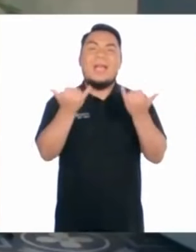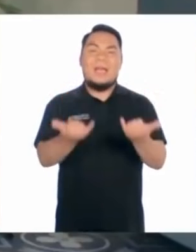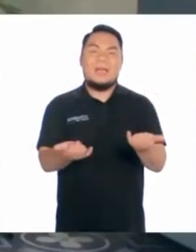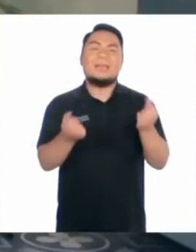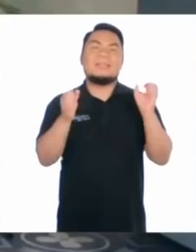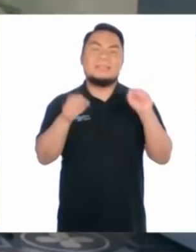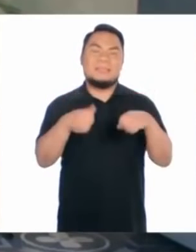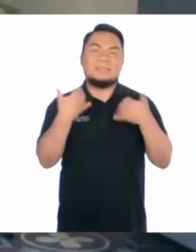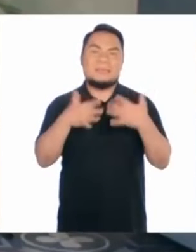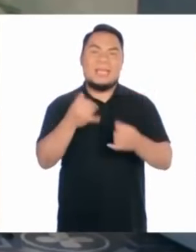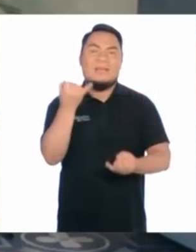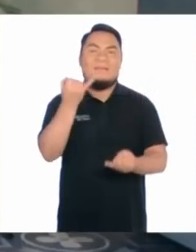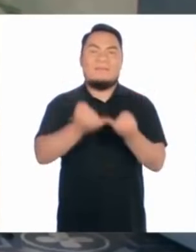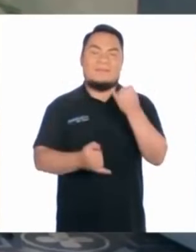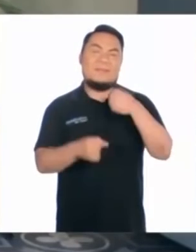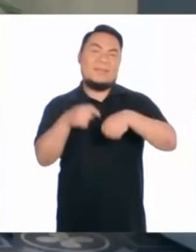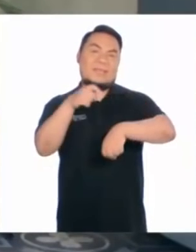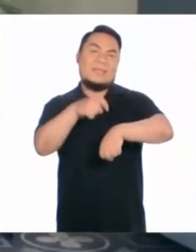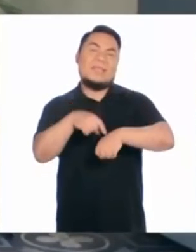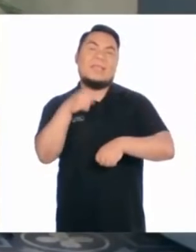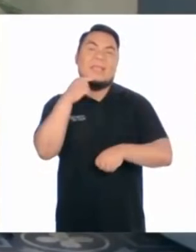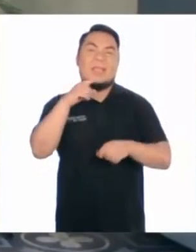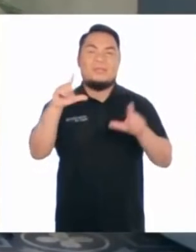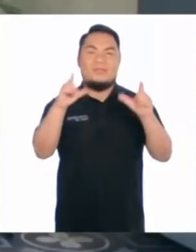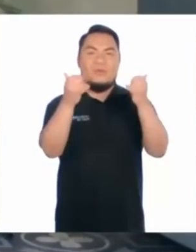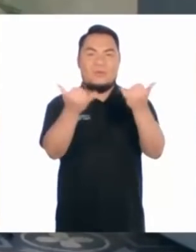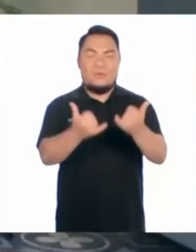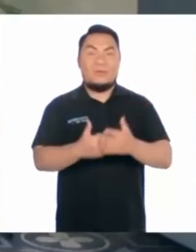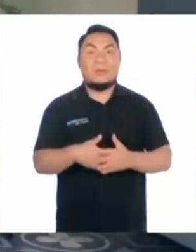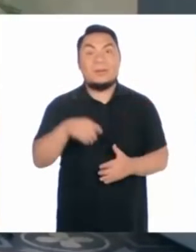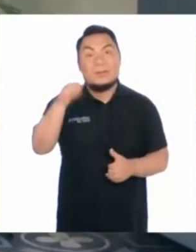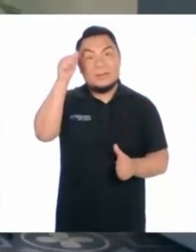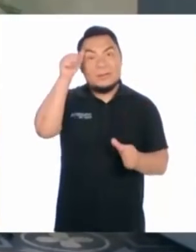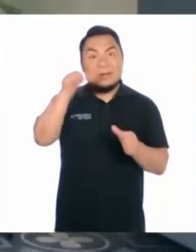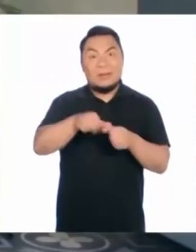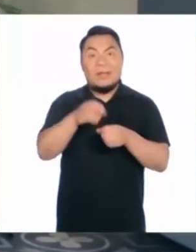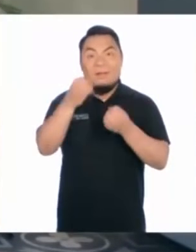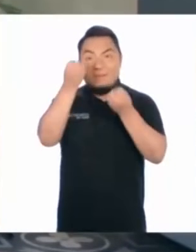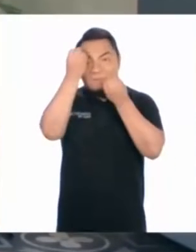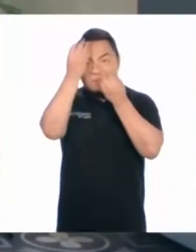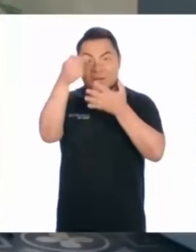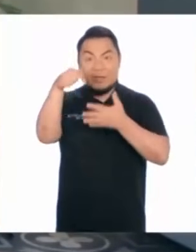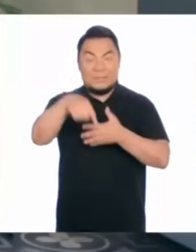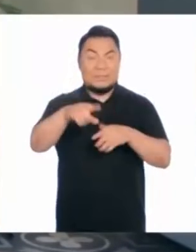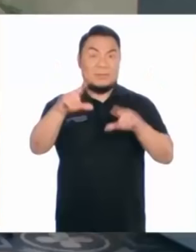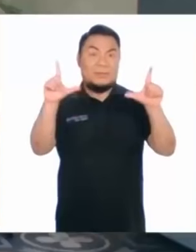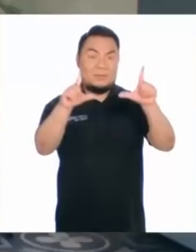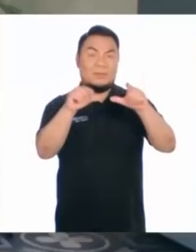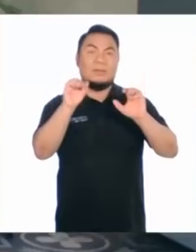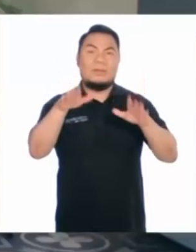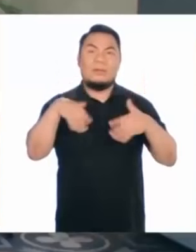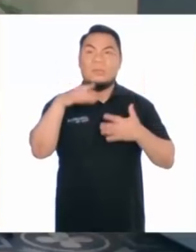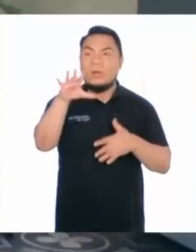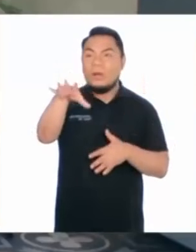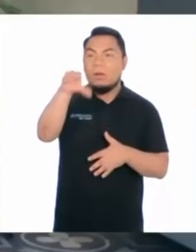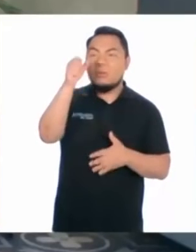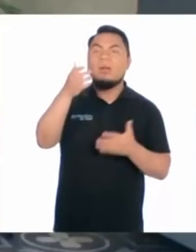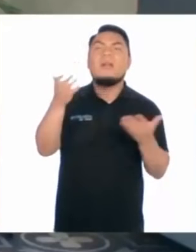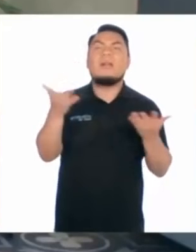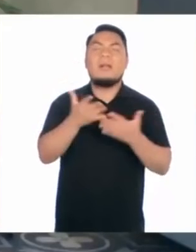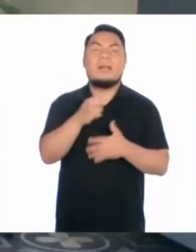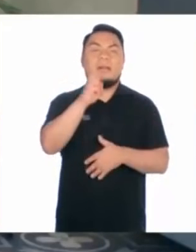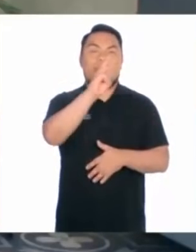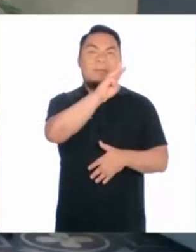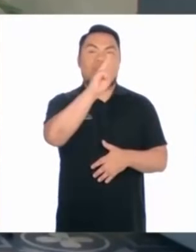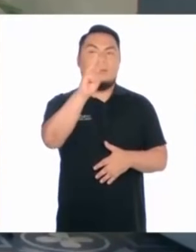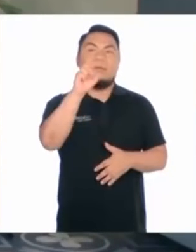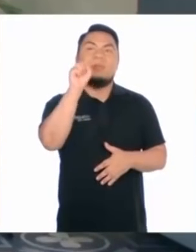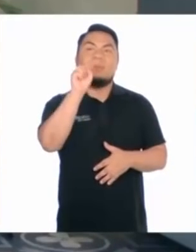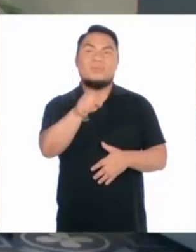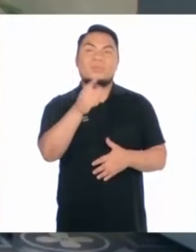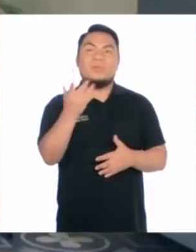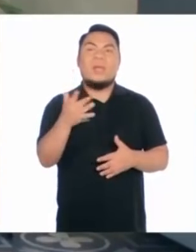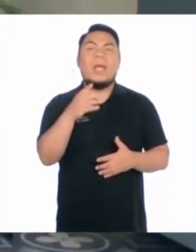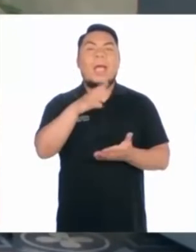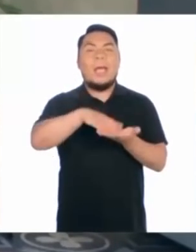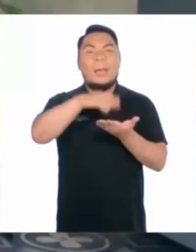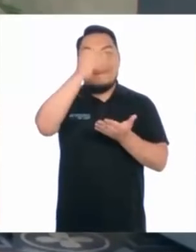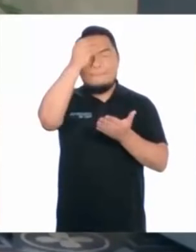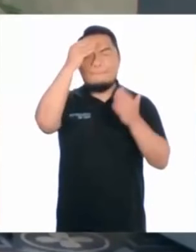chicos, ahora sí llegó la hora de despedir el programa de hoy. Recuerden que la información de este programa la pueden encontrar en www